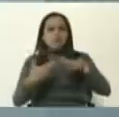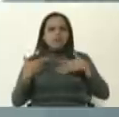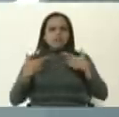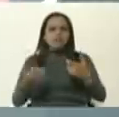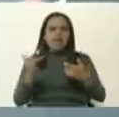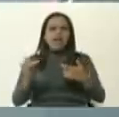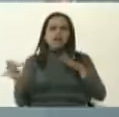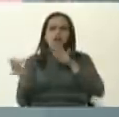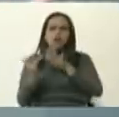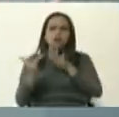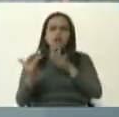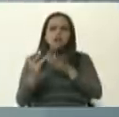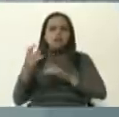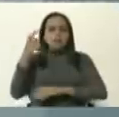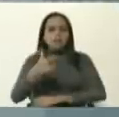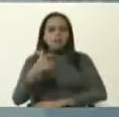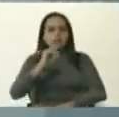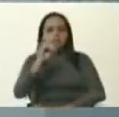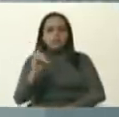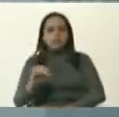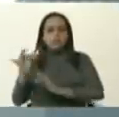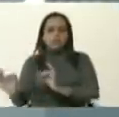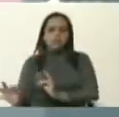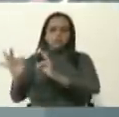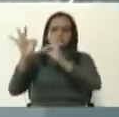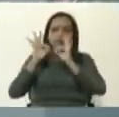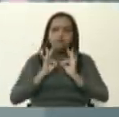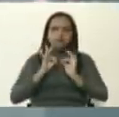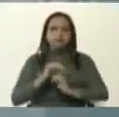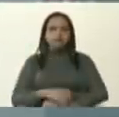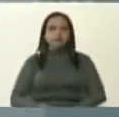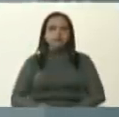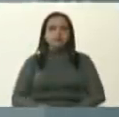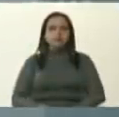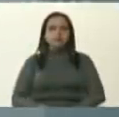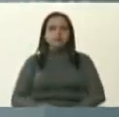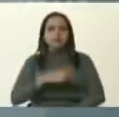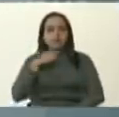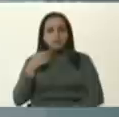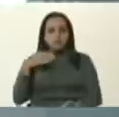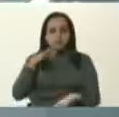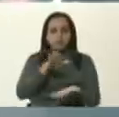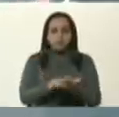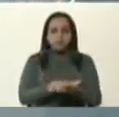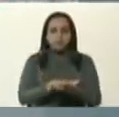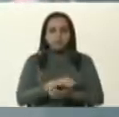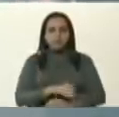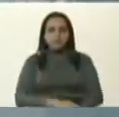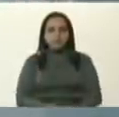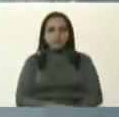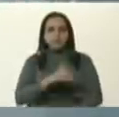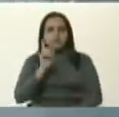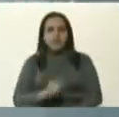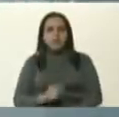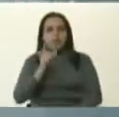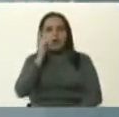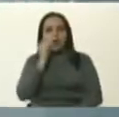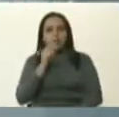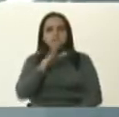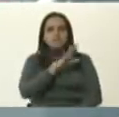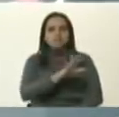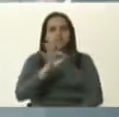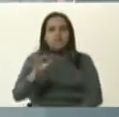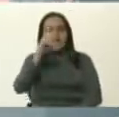y lamentándolo mucho se contagió, bueno, y falleció. También tenemos un hombre de 53 años